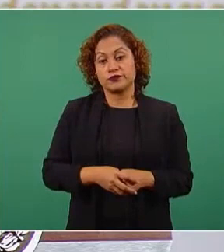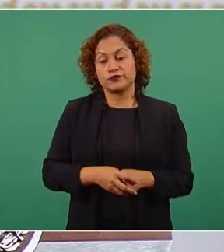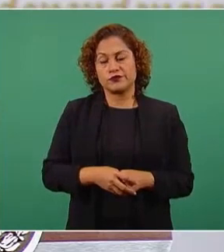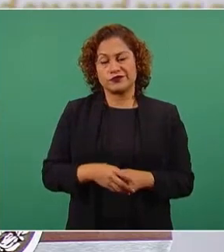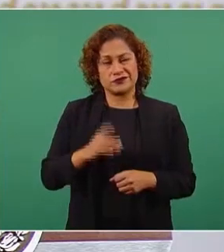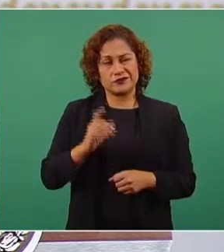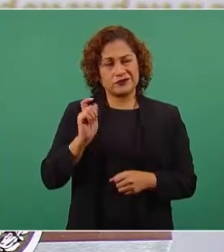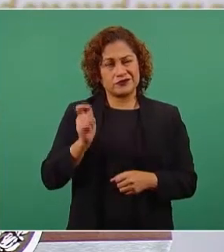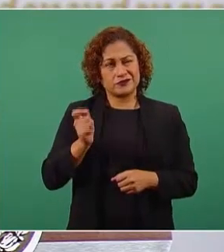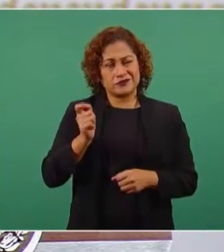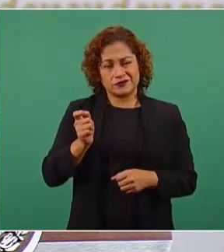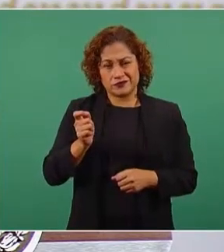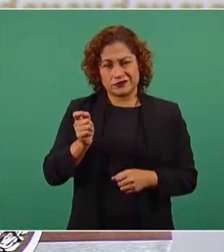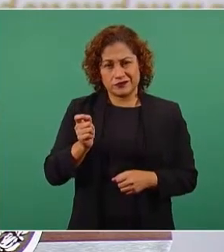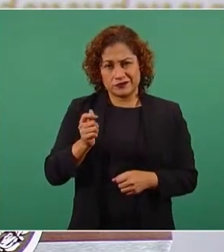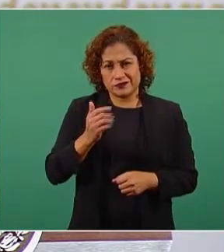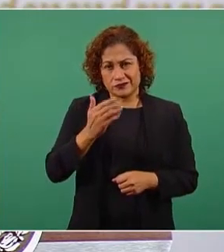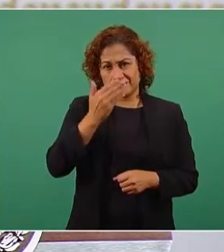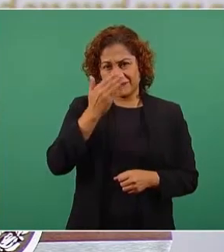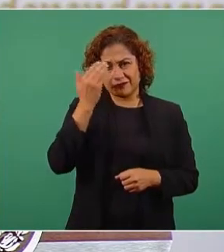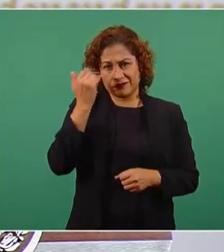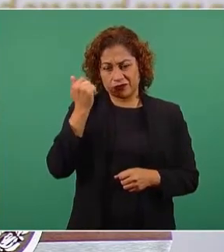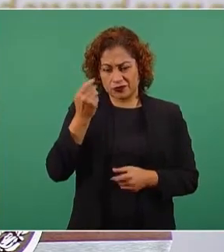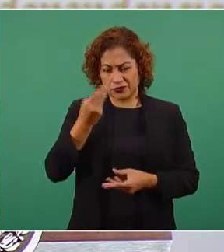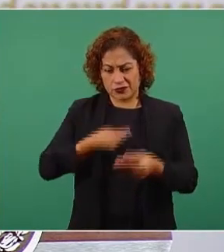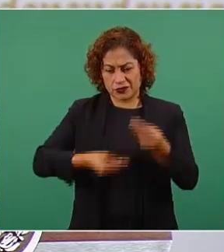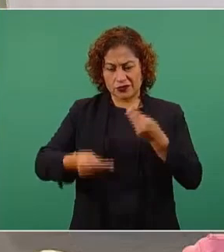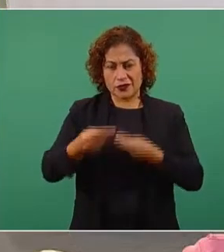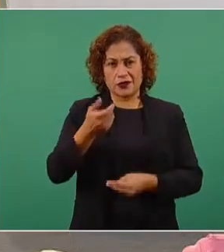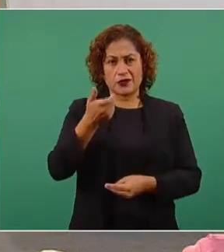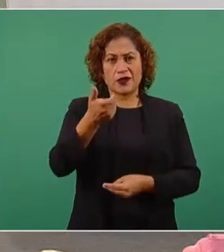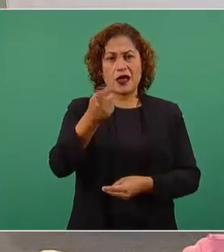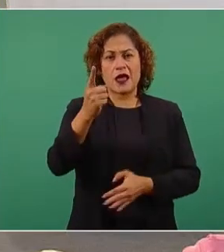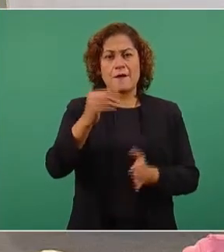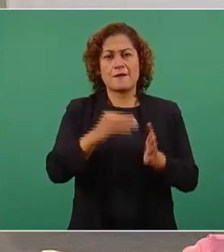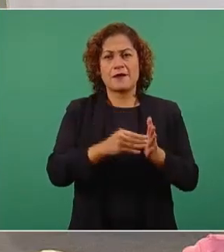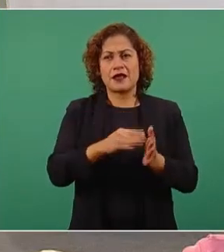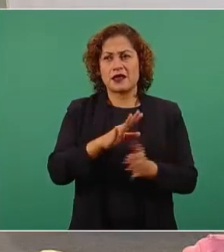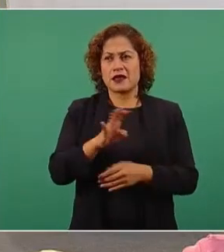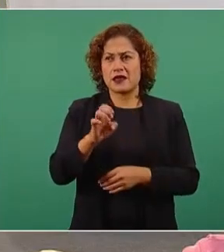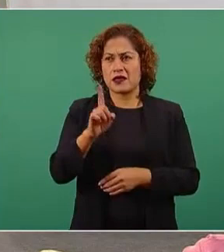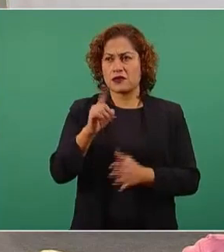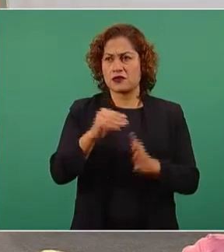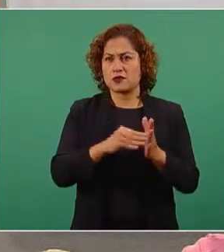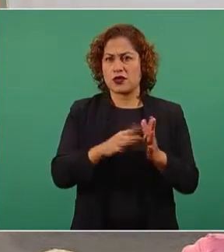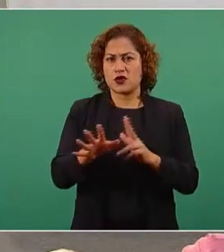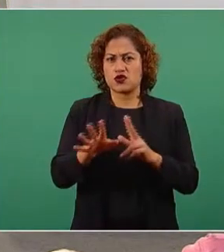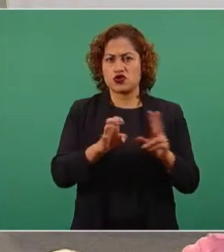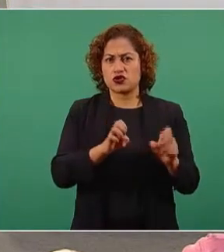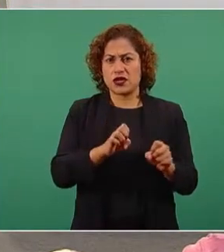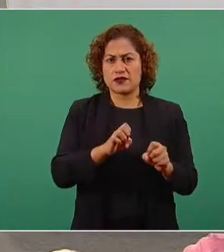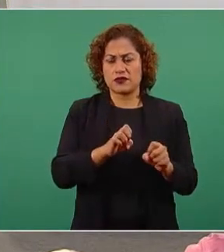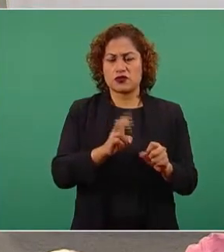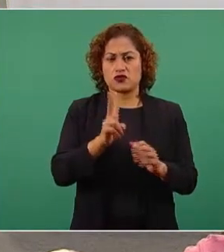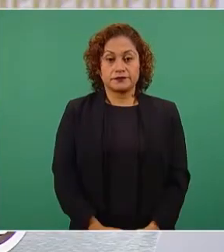mil 500, mil 800 pesos cada dos meses.